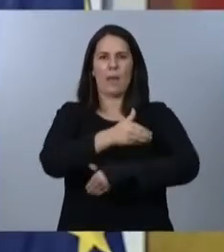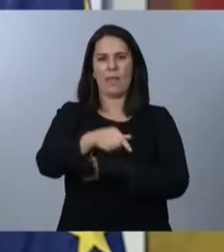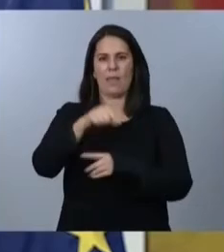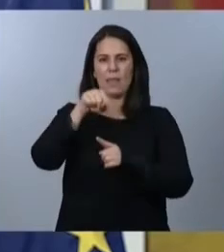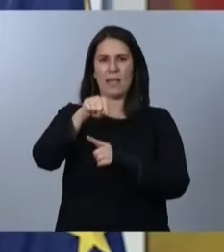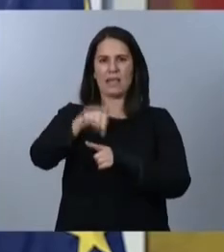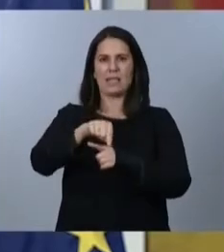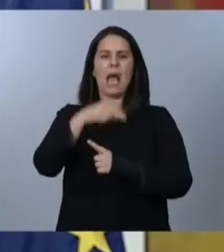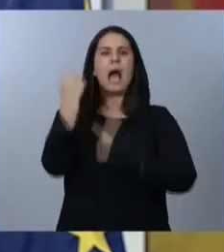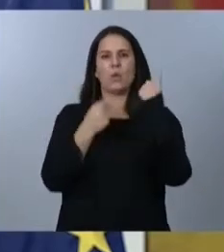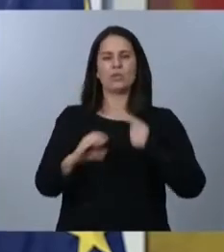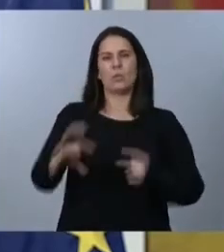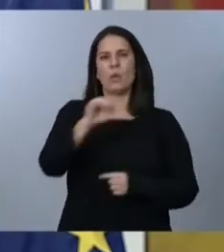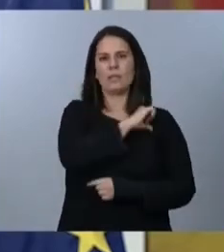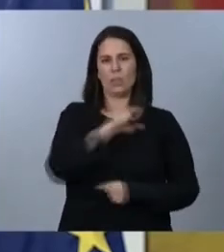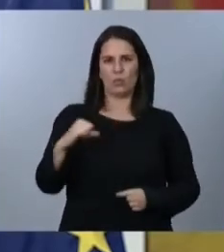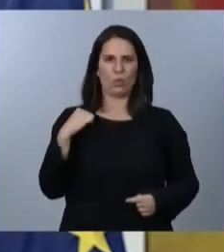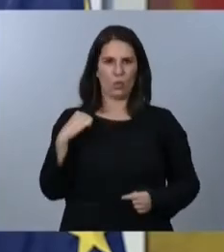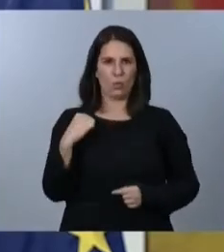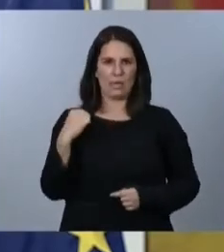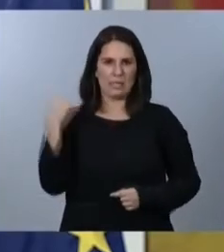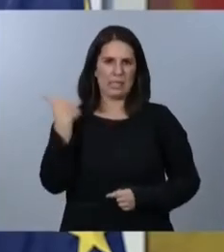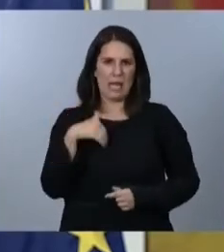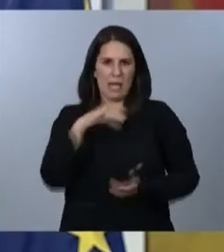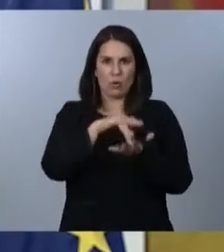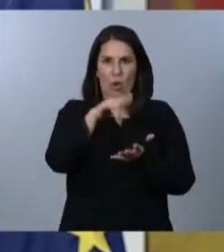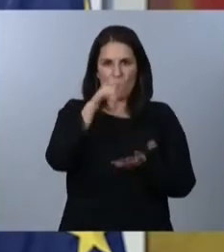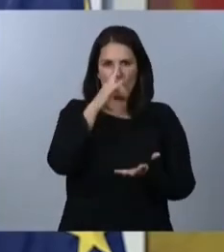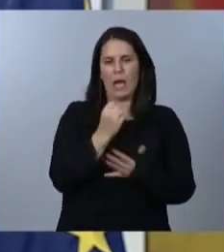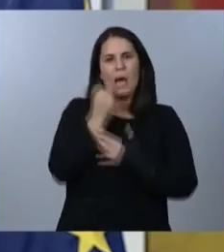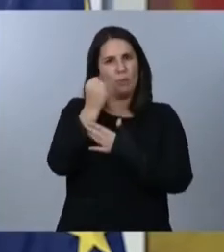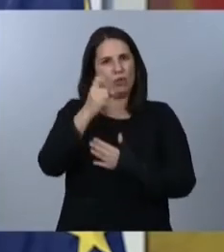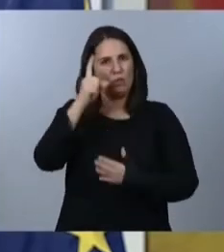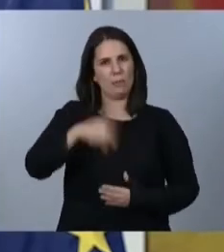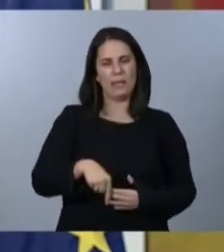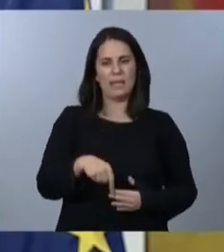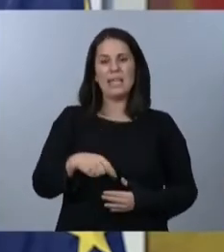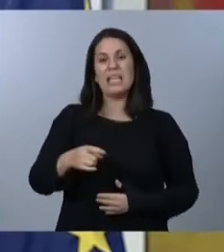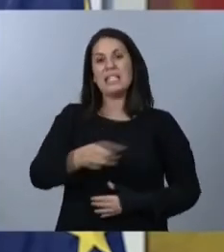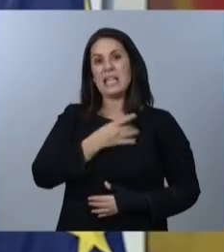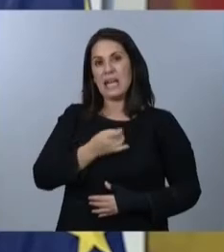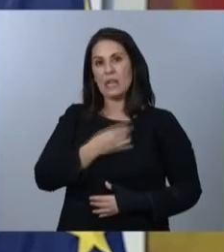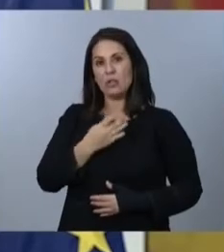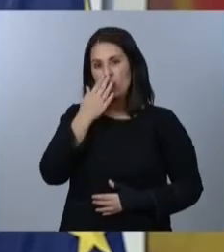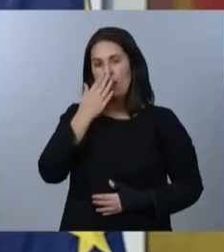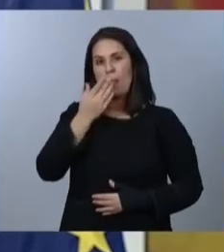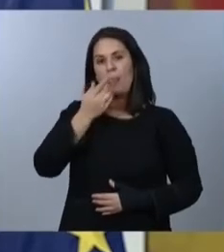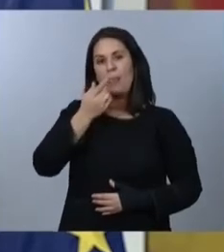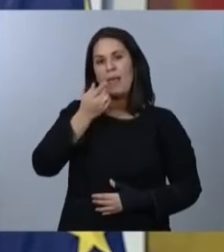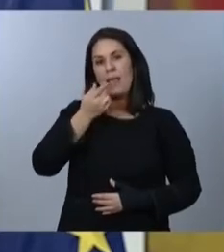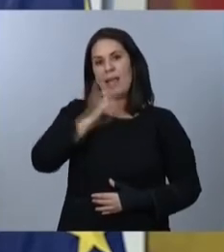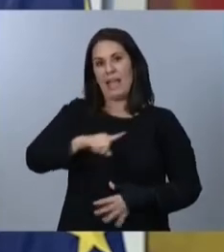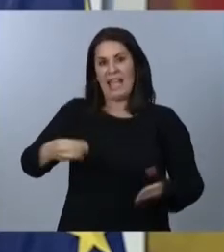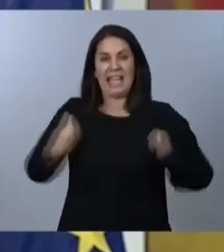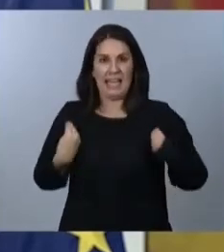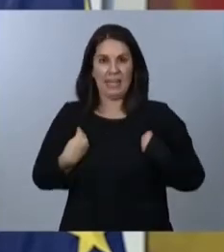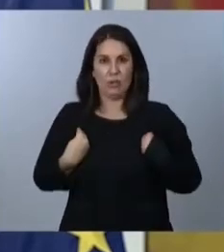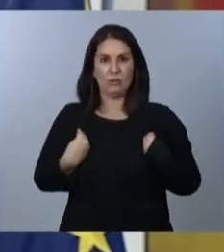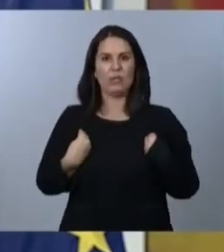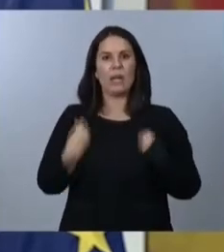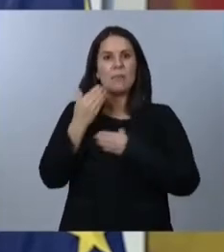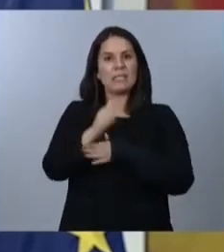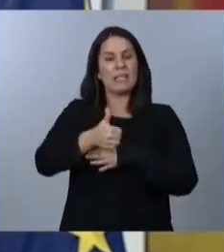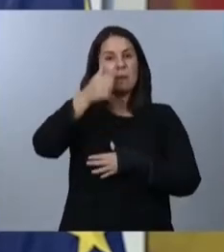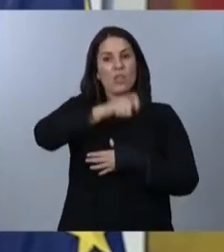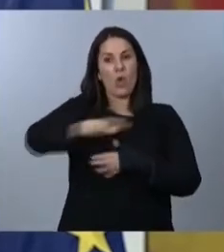comunidades autónomas, que va a contar con las aportaciones de los sindicatos de inquilinos que cada vez representan a más ciudadanos y que va a